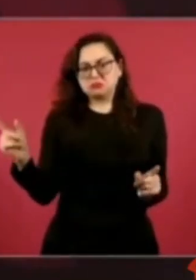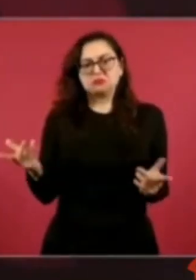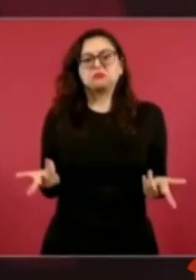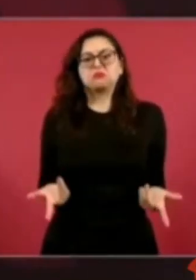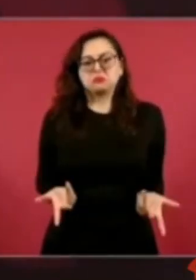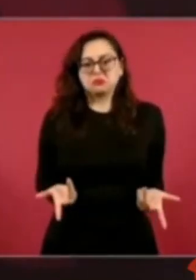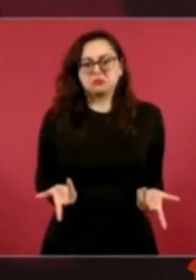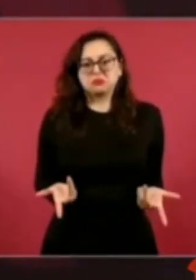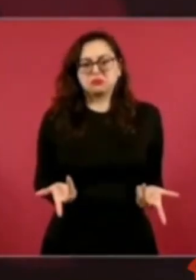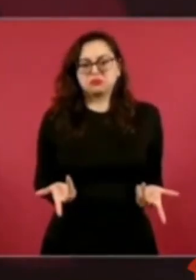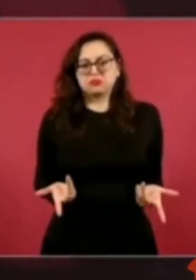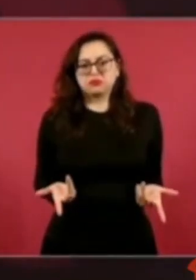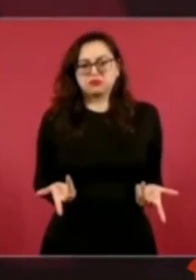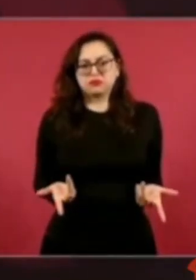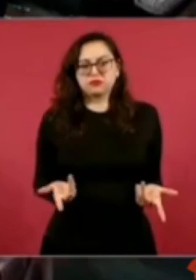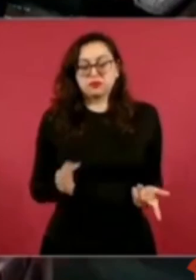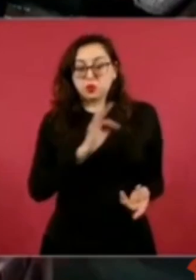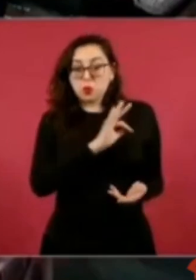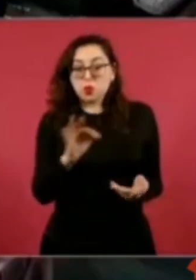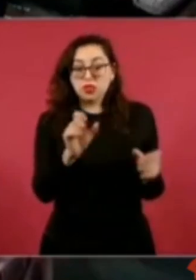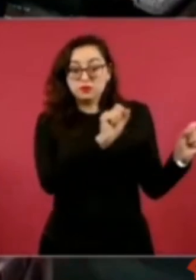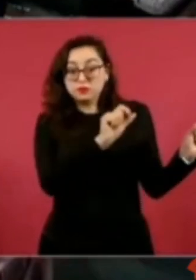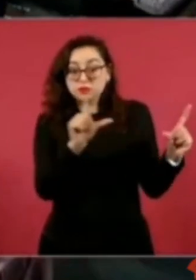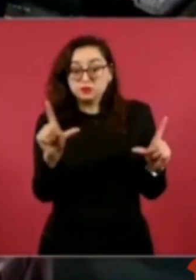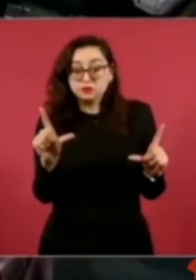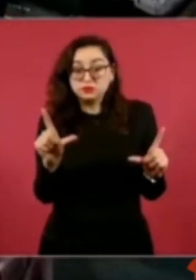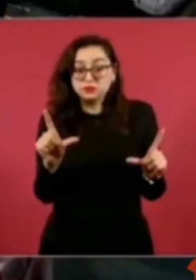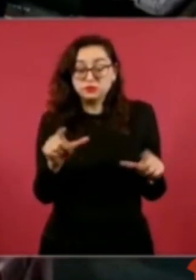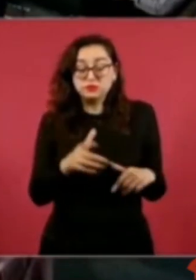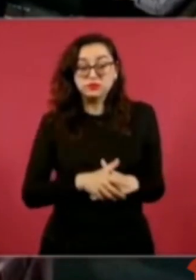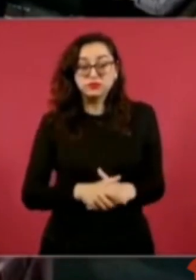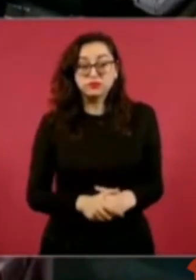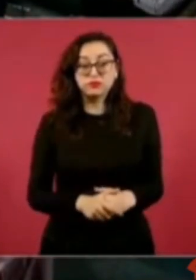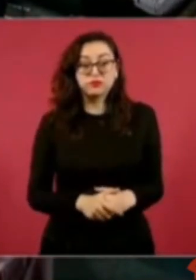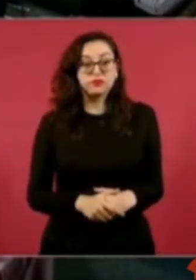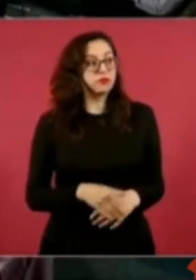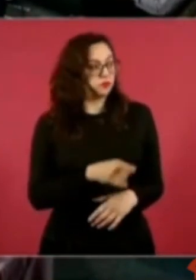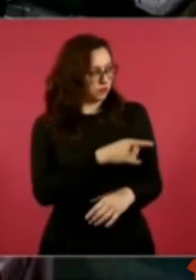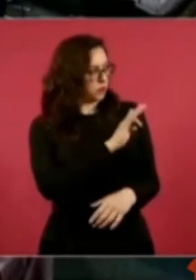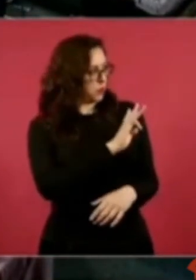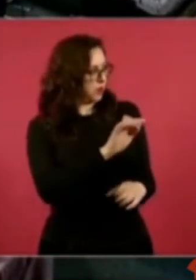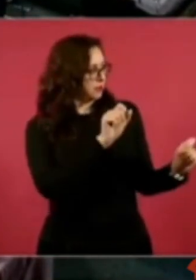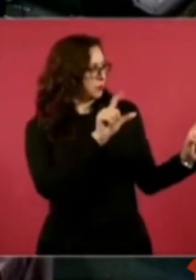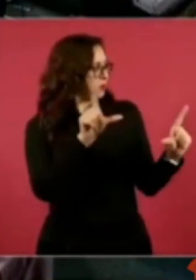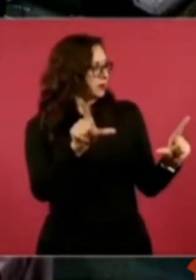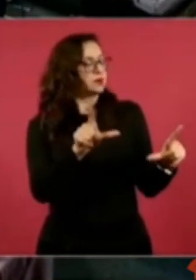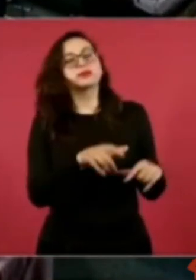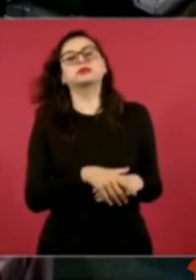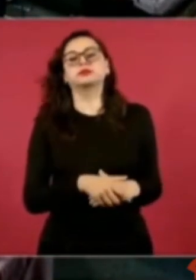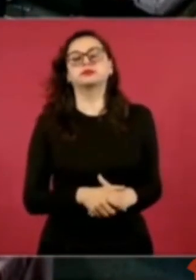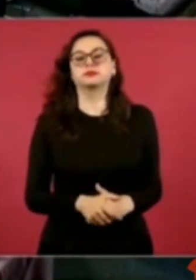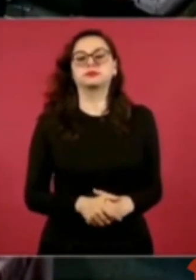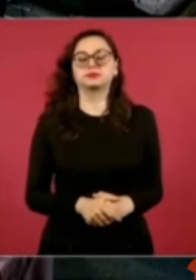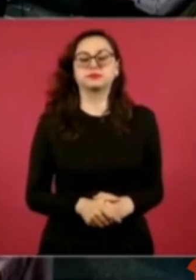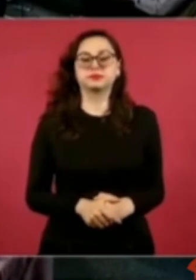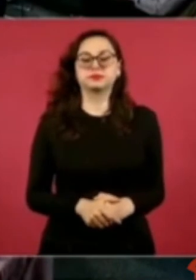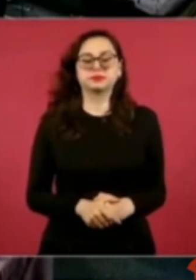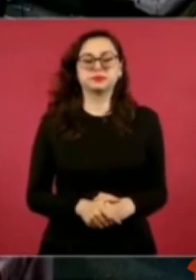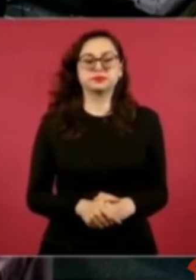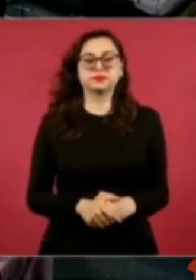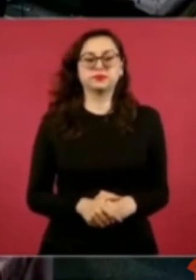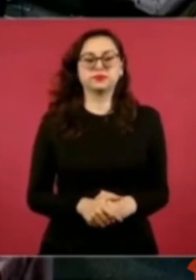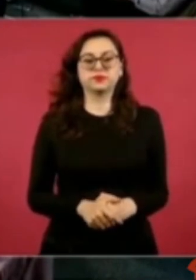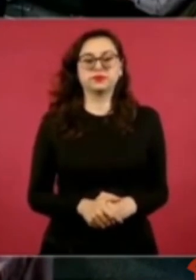Exactamente, ¿no lo podríamos poner? Ponlo. A ver, pero no, pero